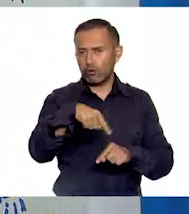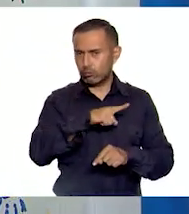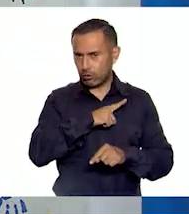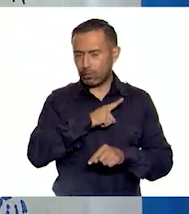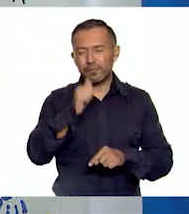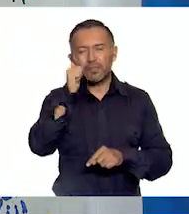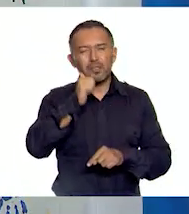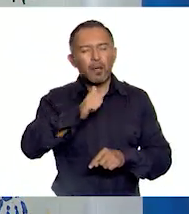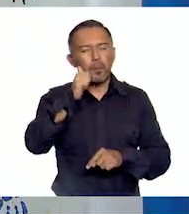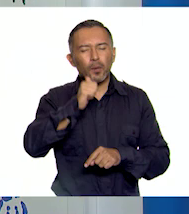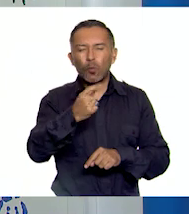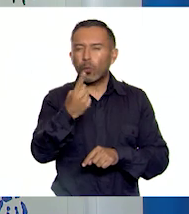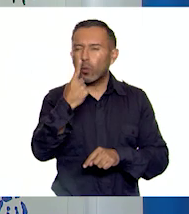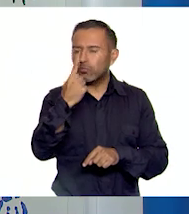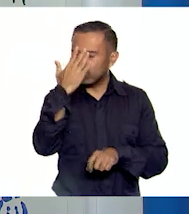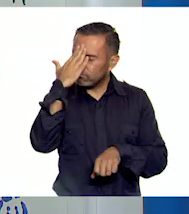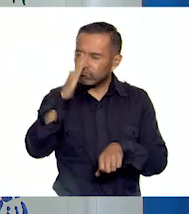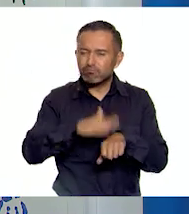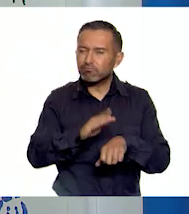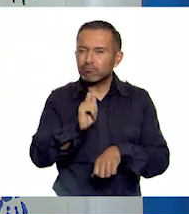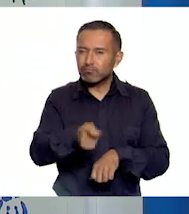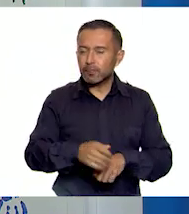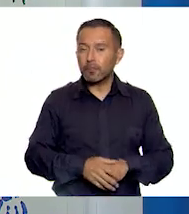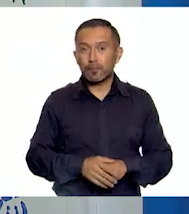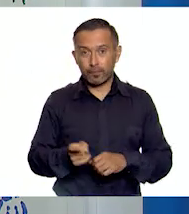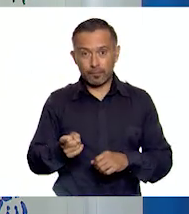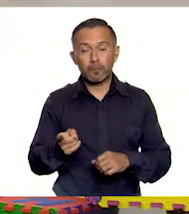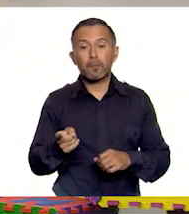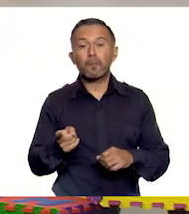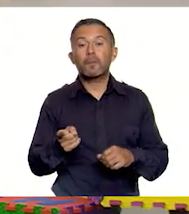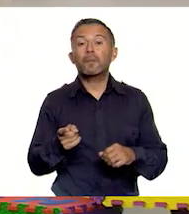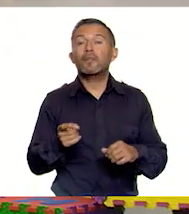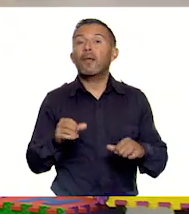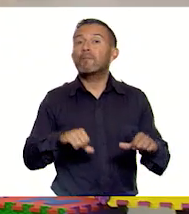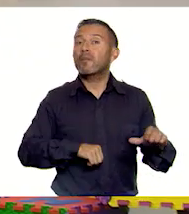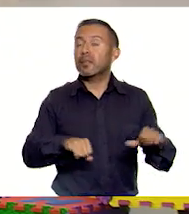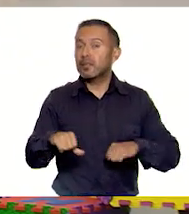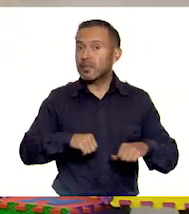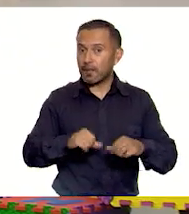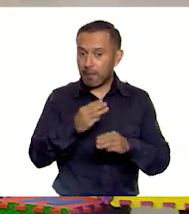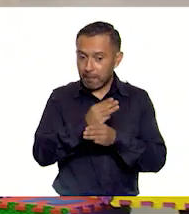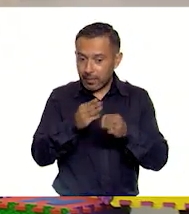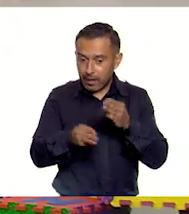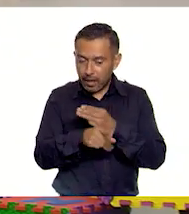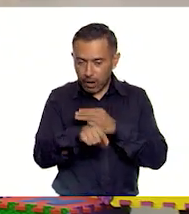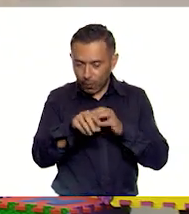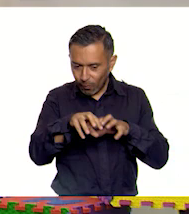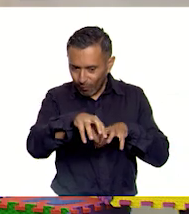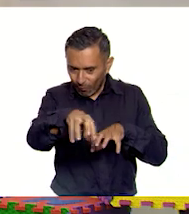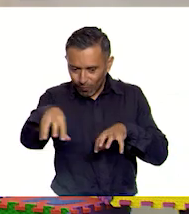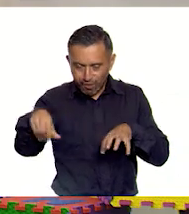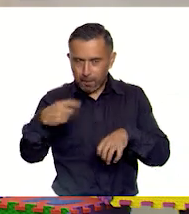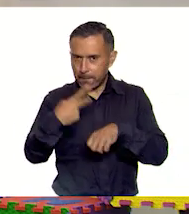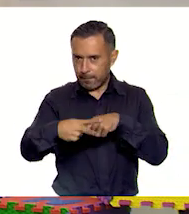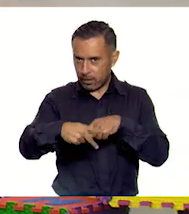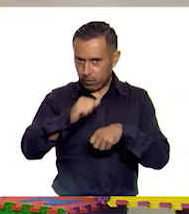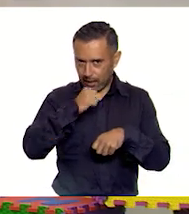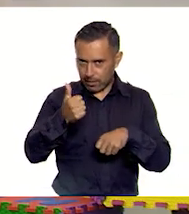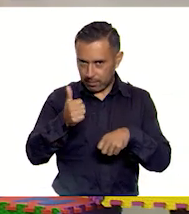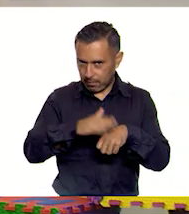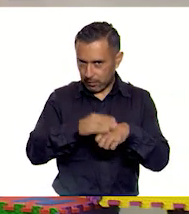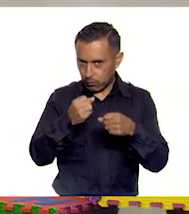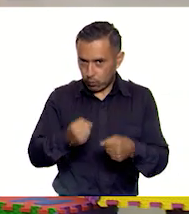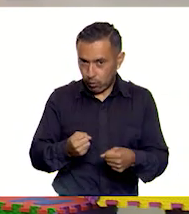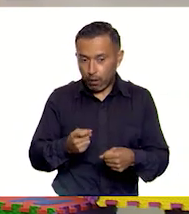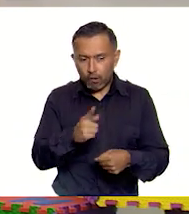lo siguiente. A ver, hay que tomar en cuenta que la actividad a realizar y los materiales sean seguros. Y también que el espacio a ocupar no haya